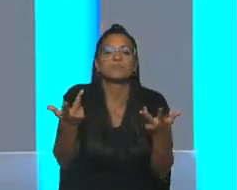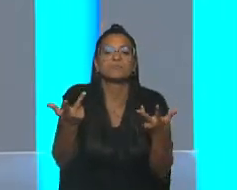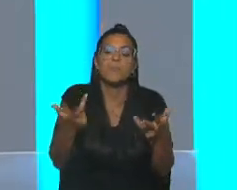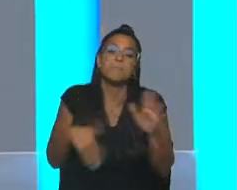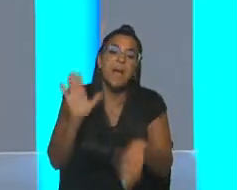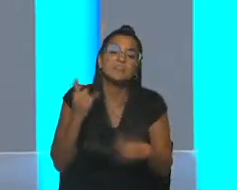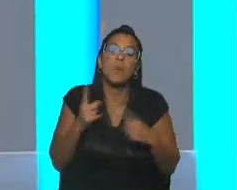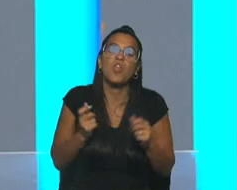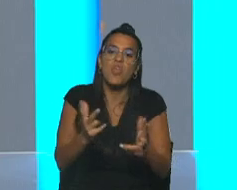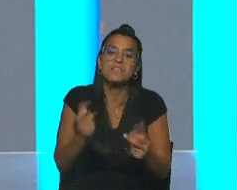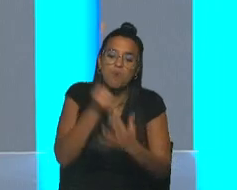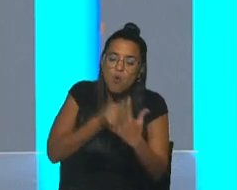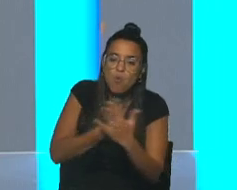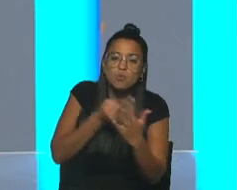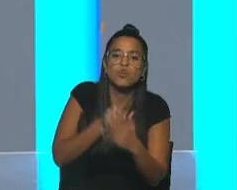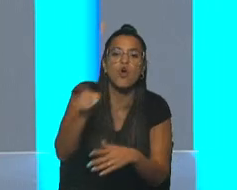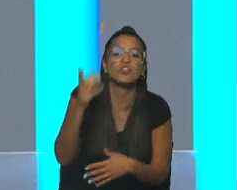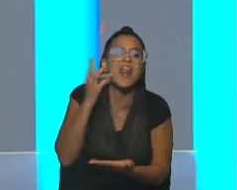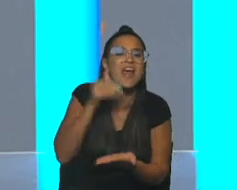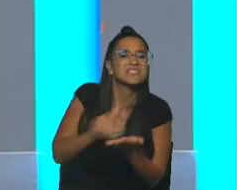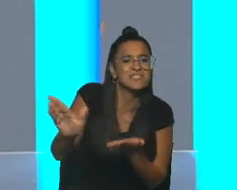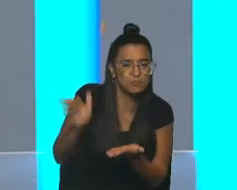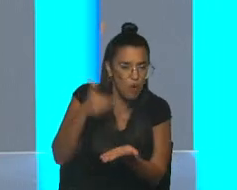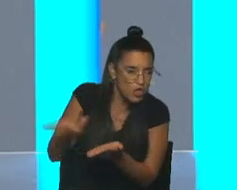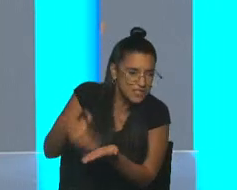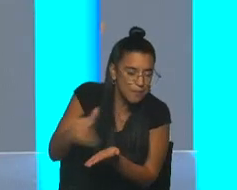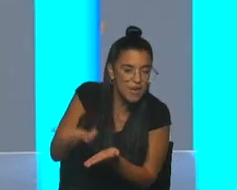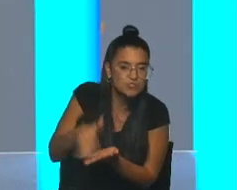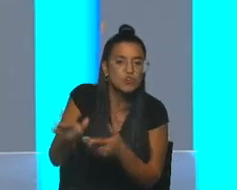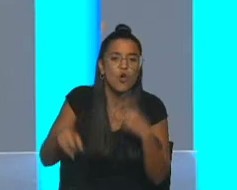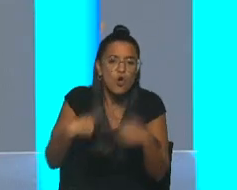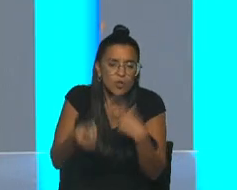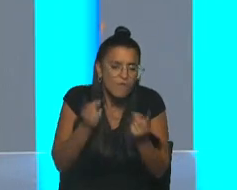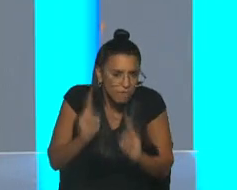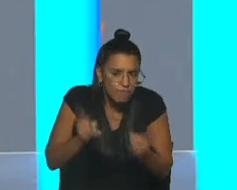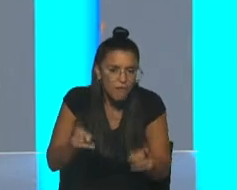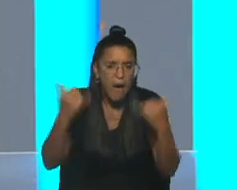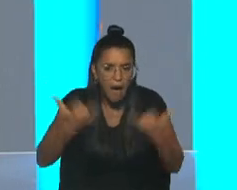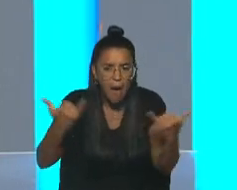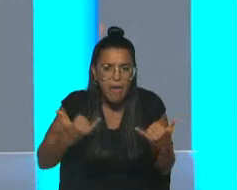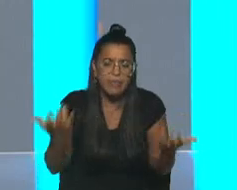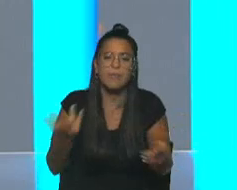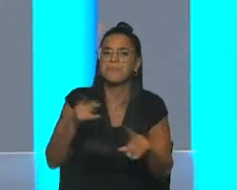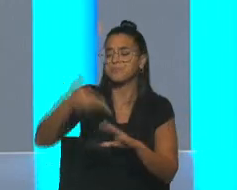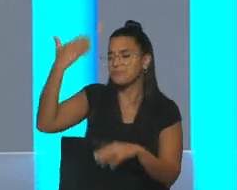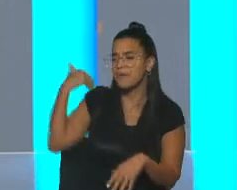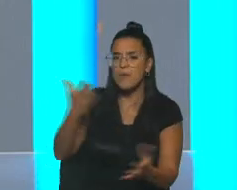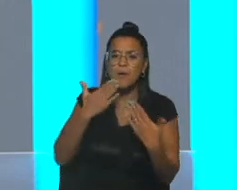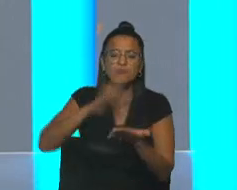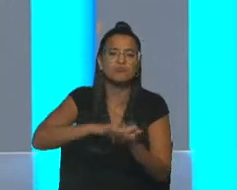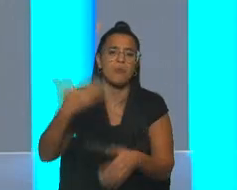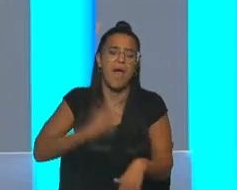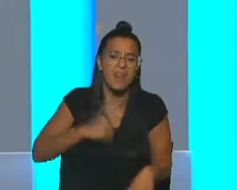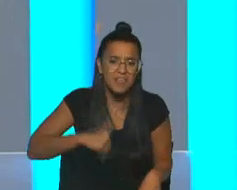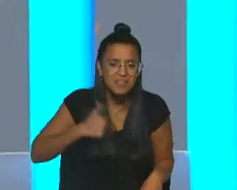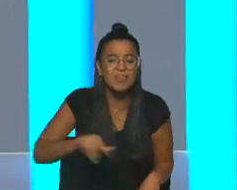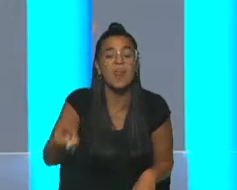hablamos de la lucha contra el racismo y la discriminación que siguen vigentes, vivitos y coleandos. El otro día hablamos respecto de la Argentina